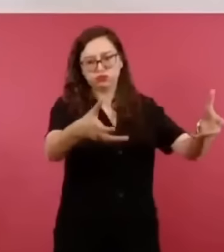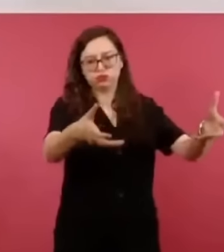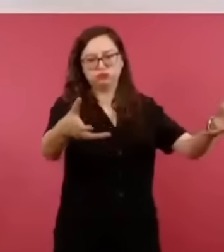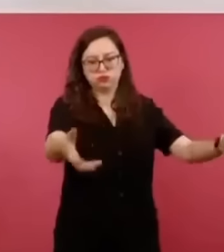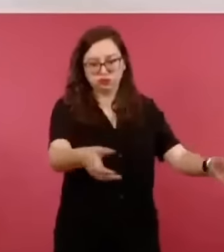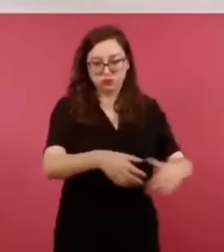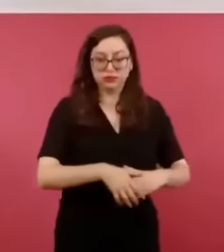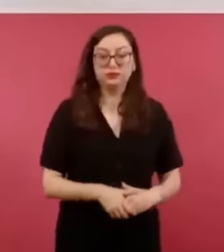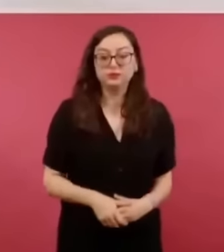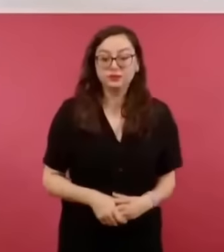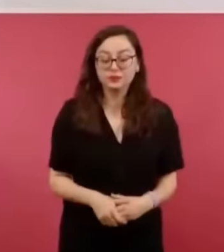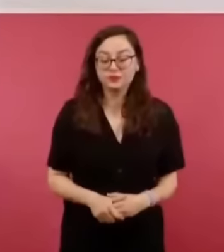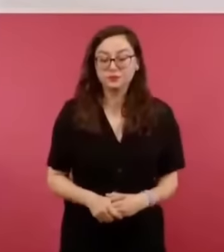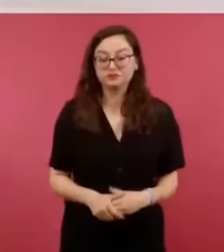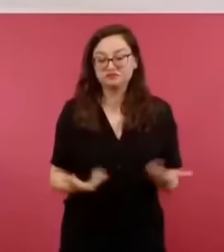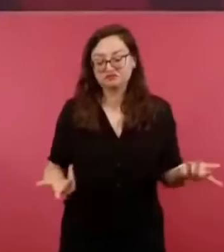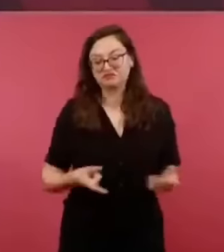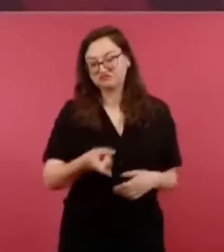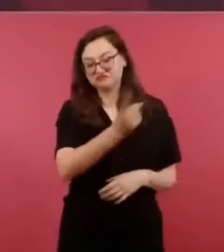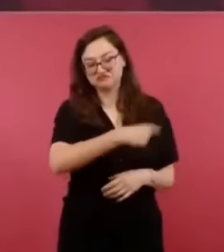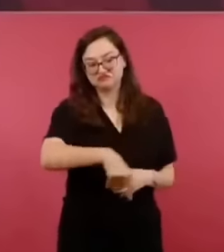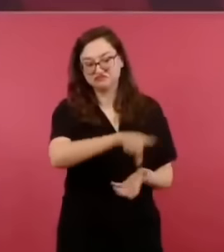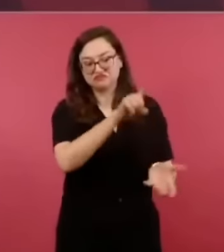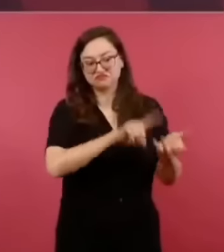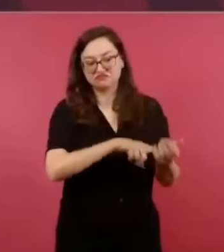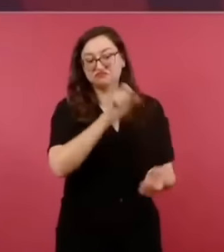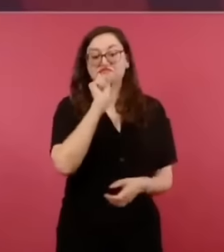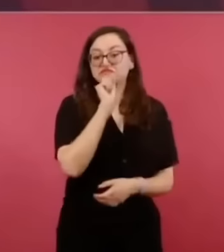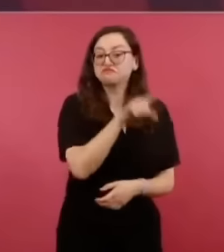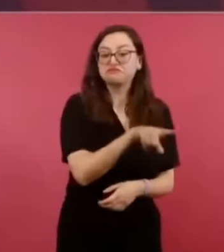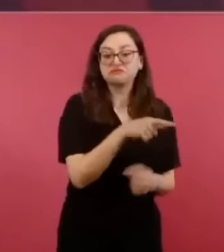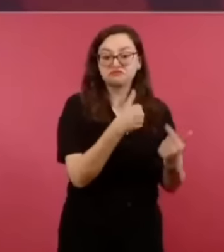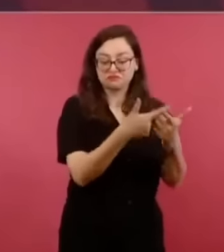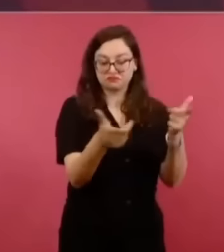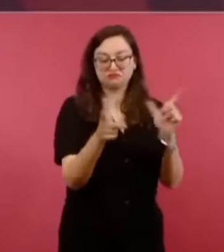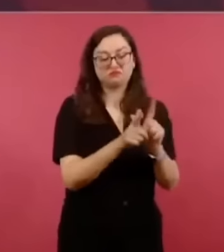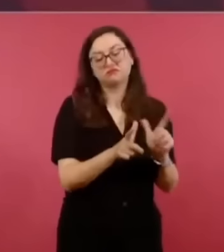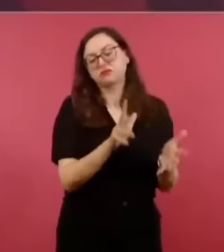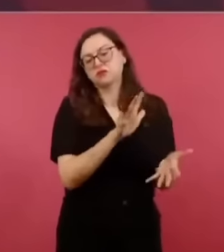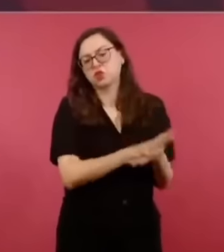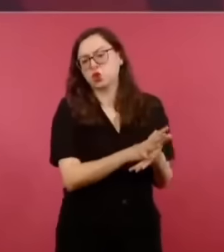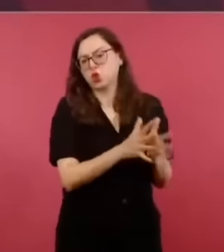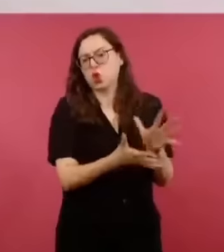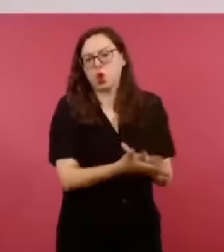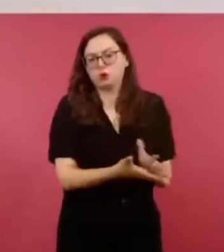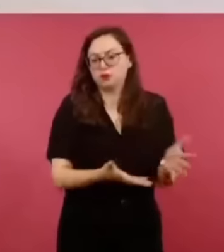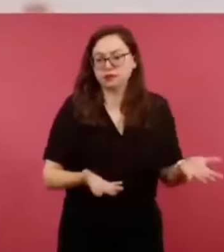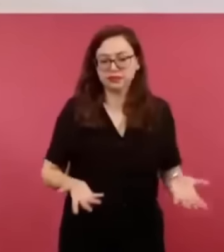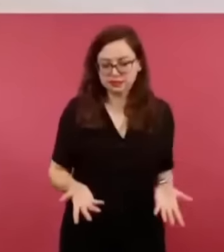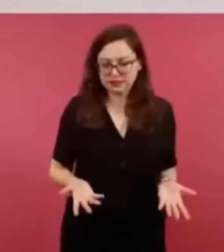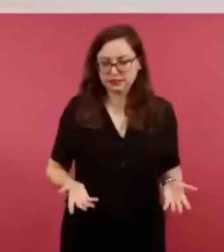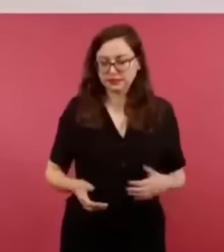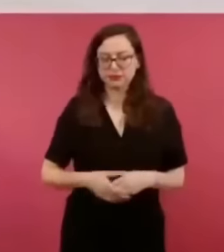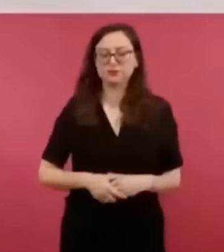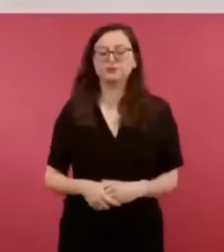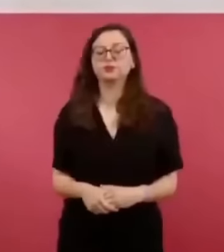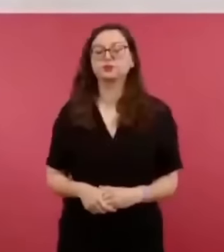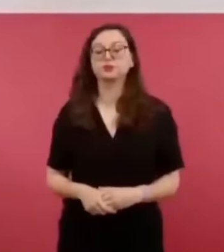porque sí hay complicidad. Ahora, que